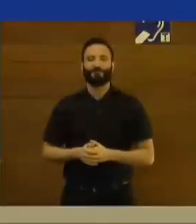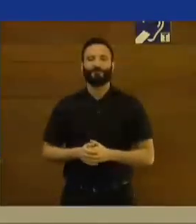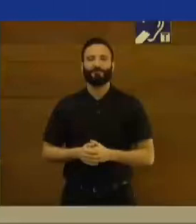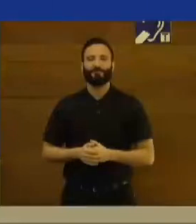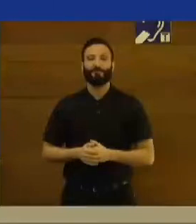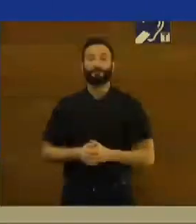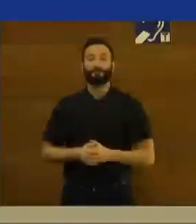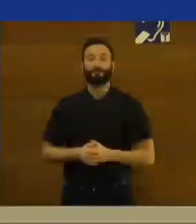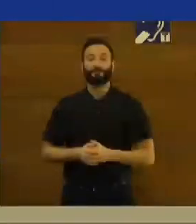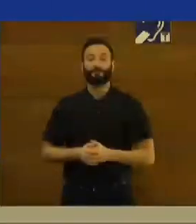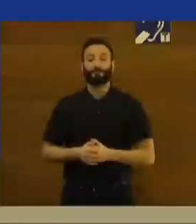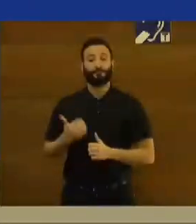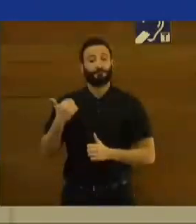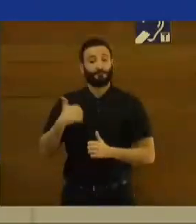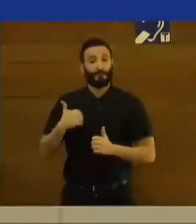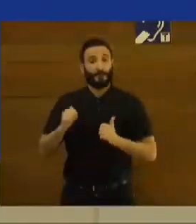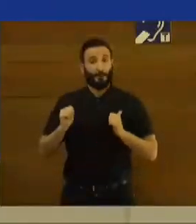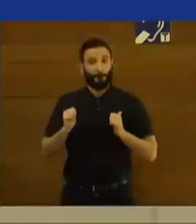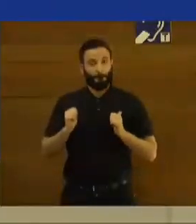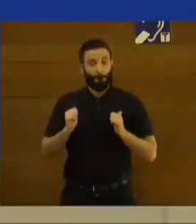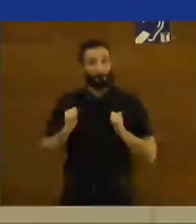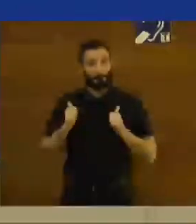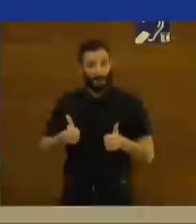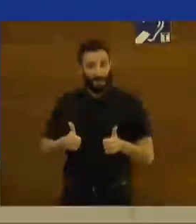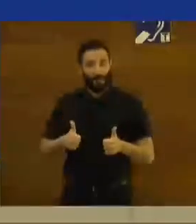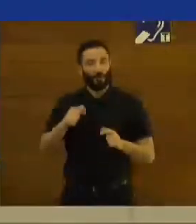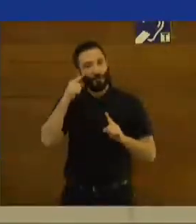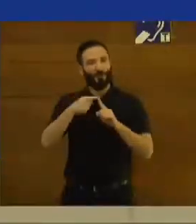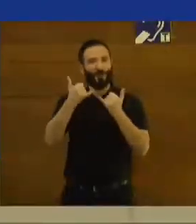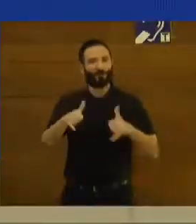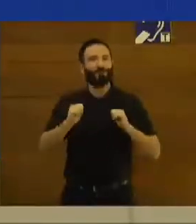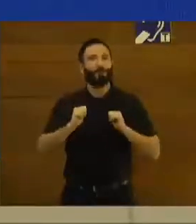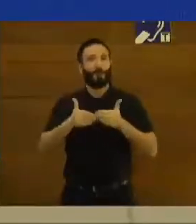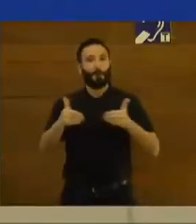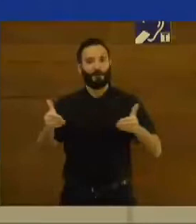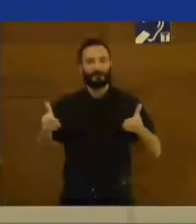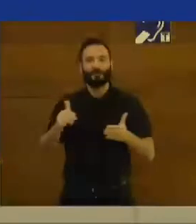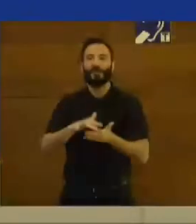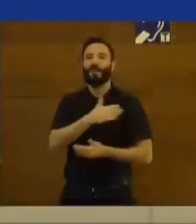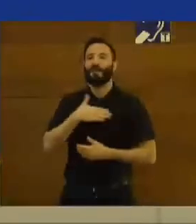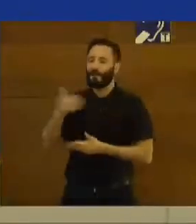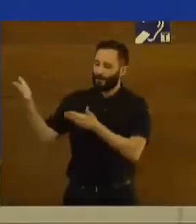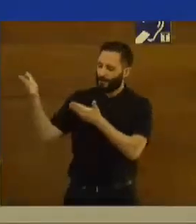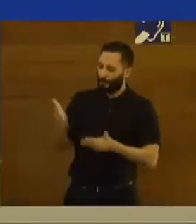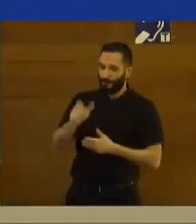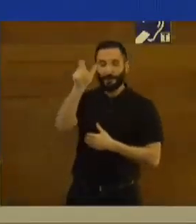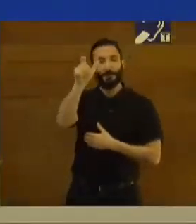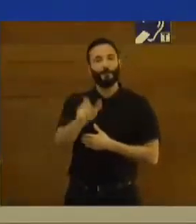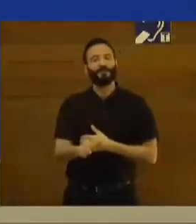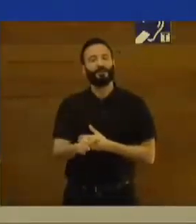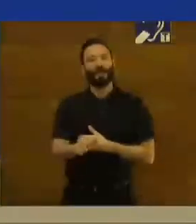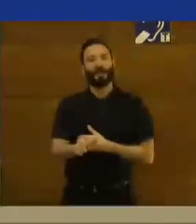Para empezar ya la ceremonia en sí misma, quiero invitar al escenario a una persona